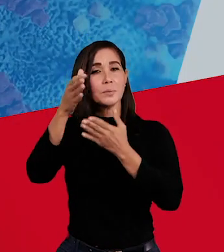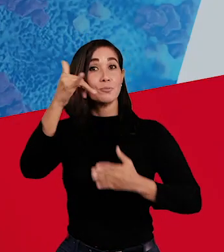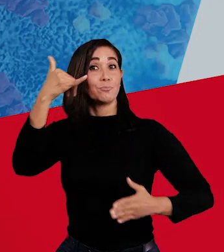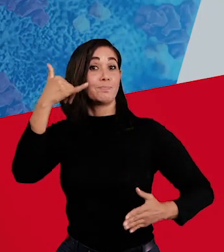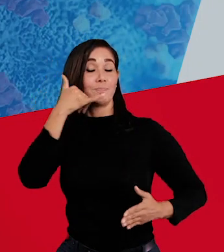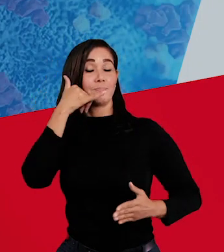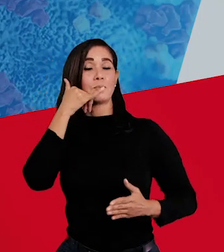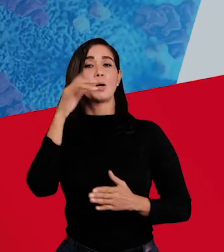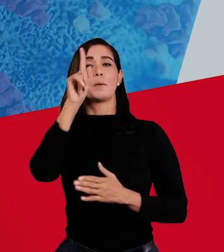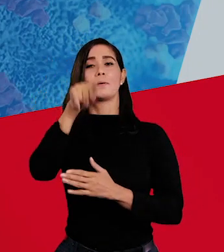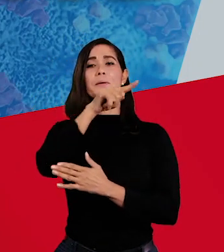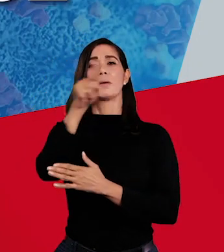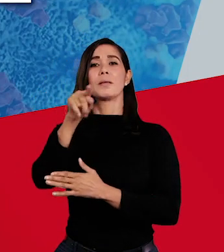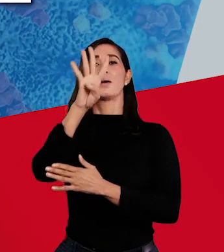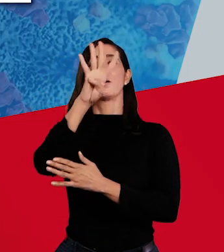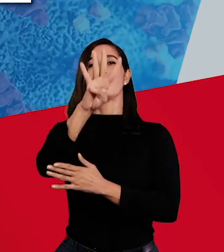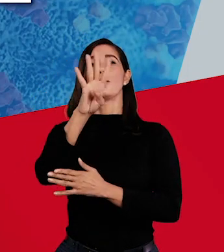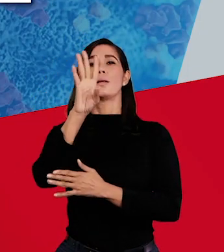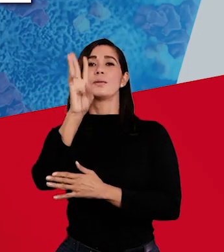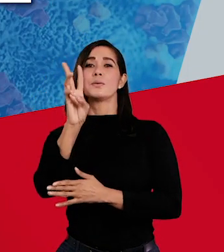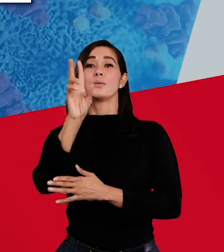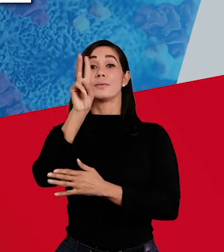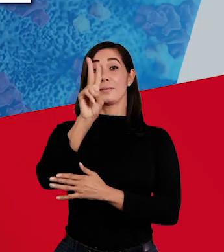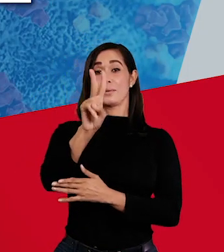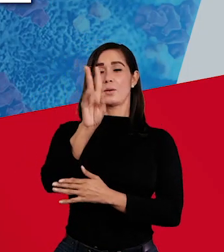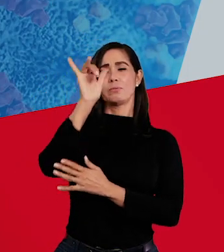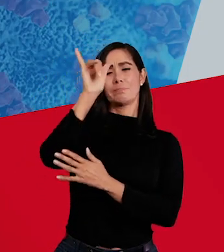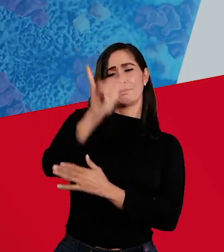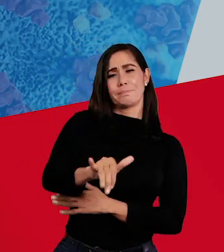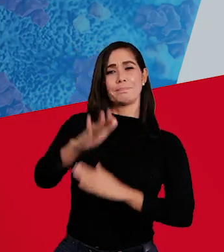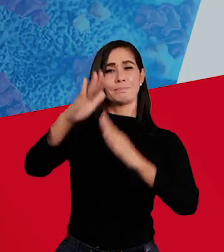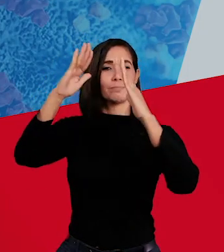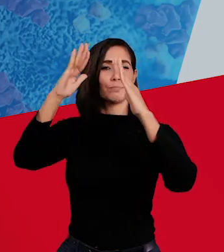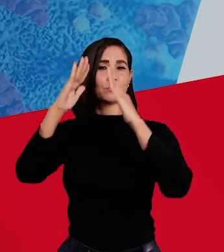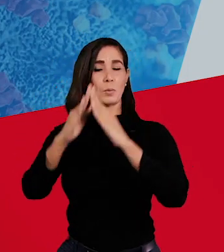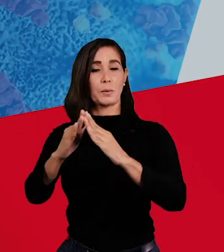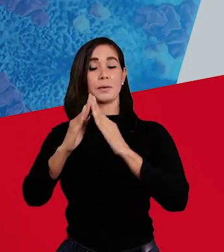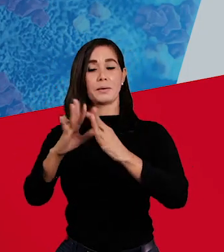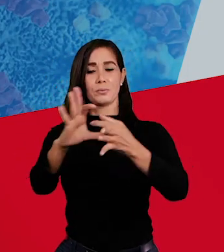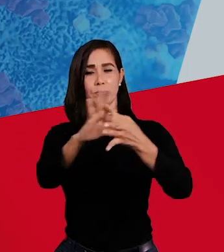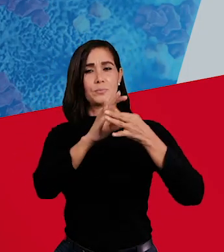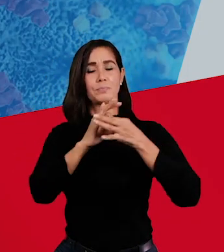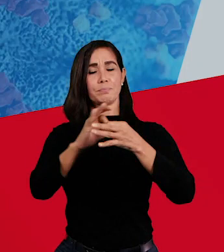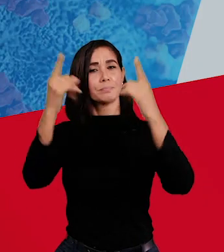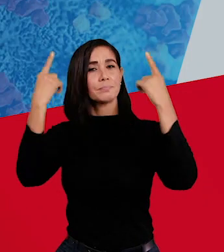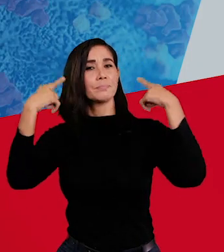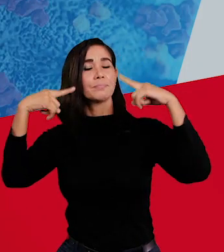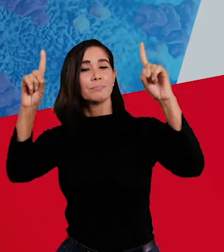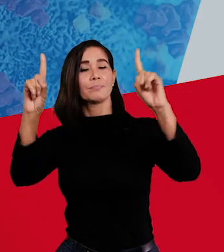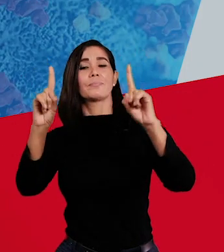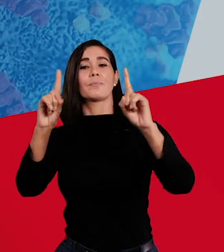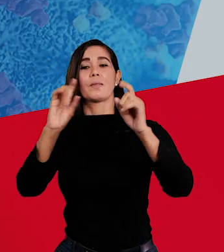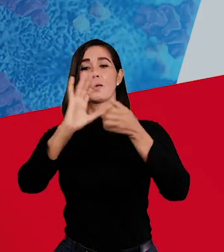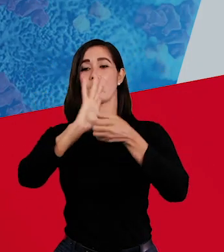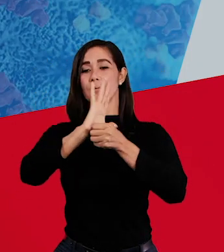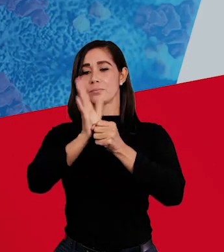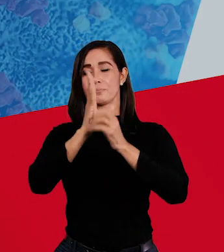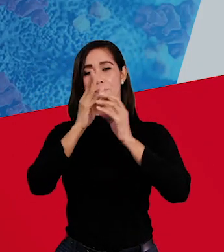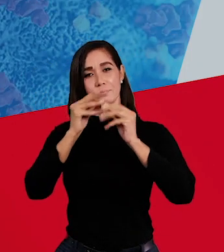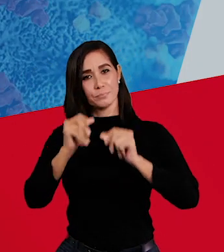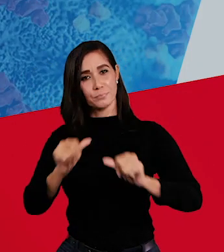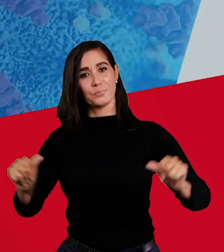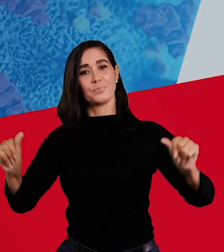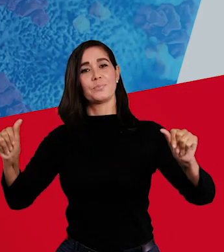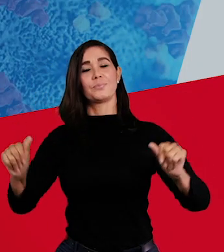información, llama a asterisco 462. Quédate en casa. Unidos lograremos ganar la guerra